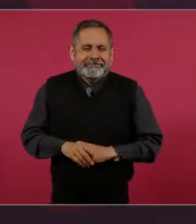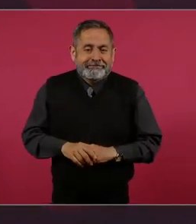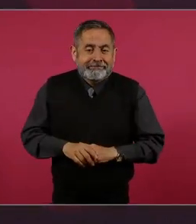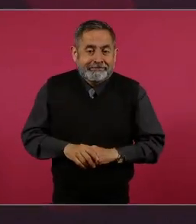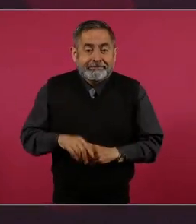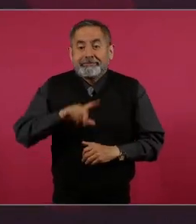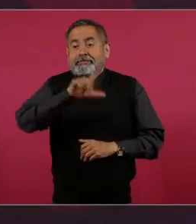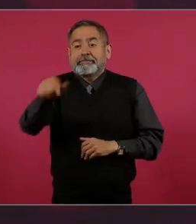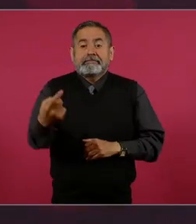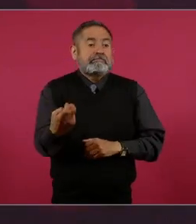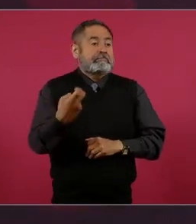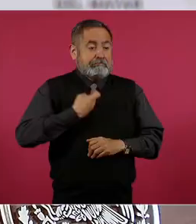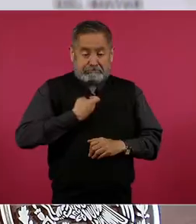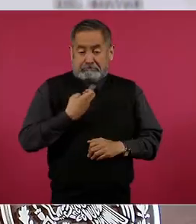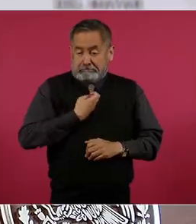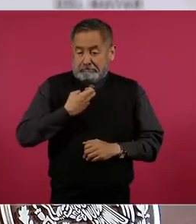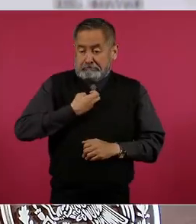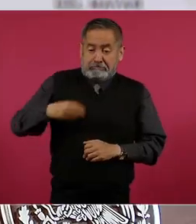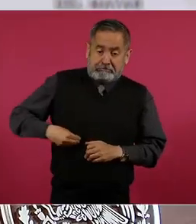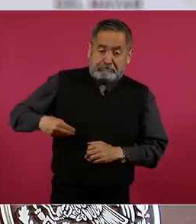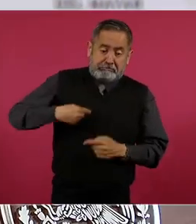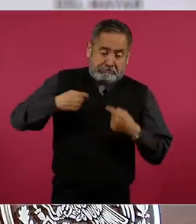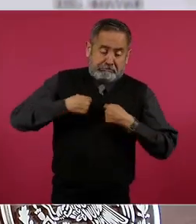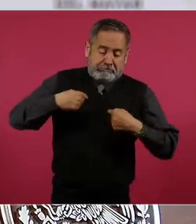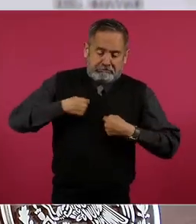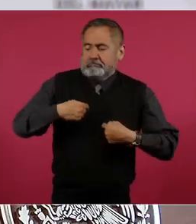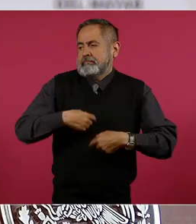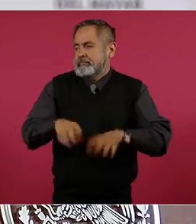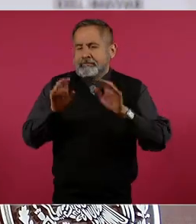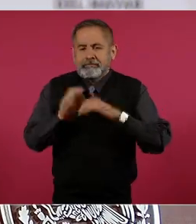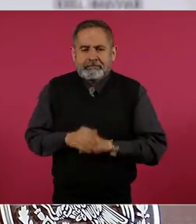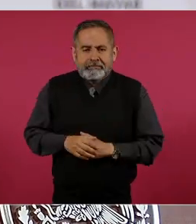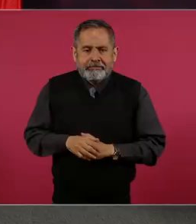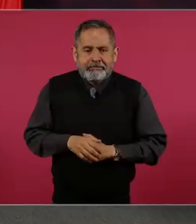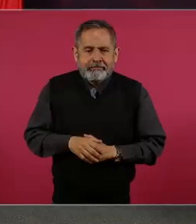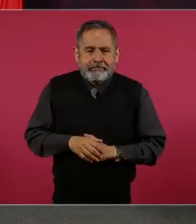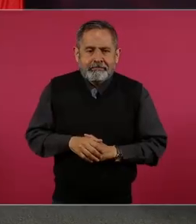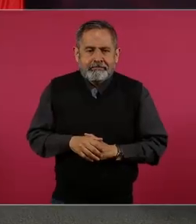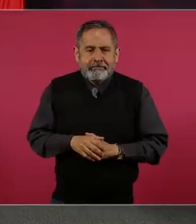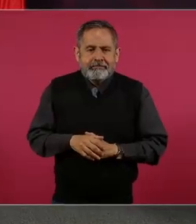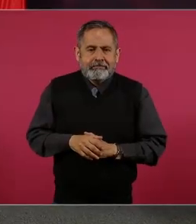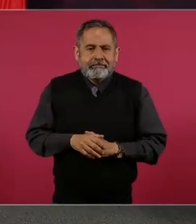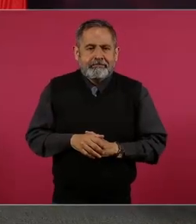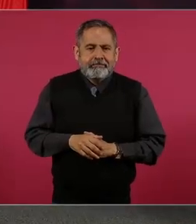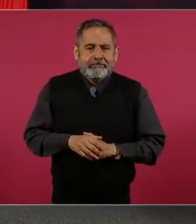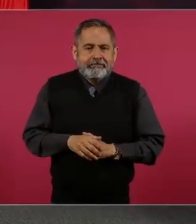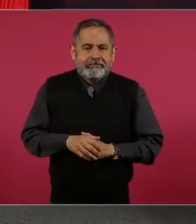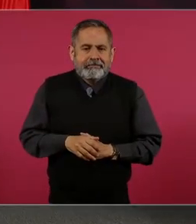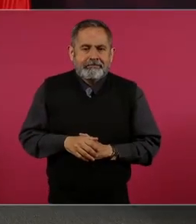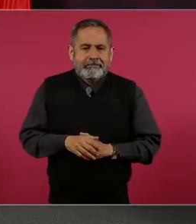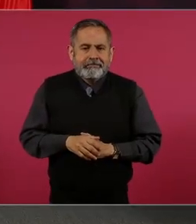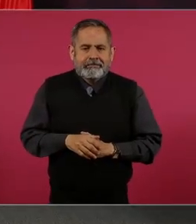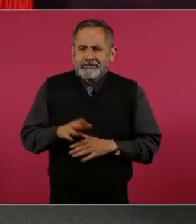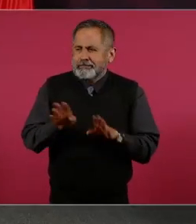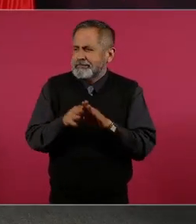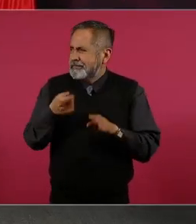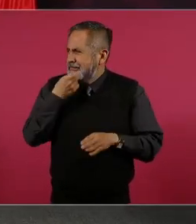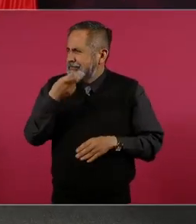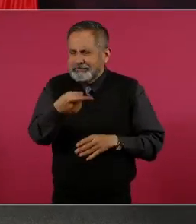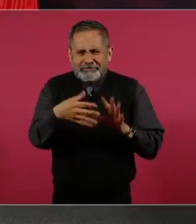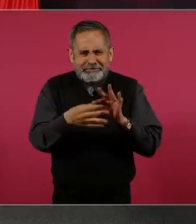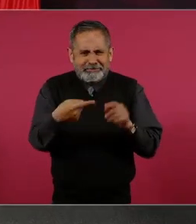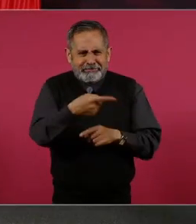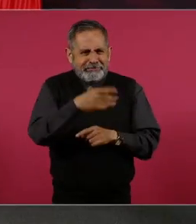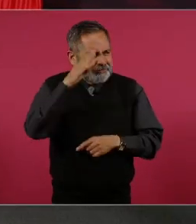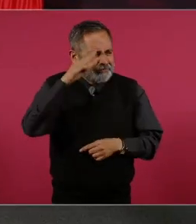después me dicen la culpa a mí de todo, ya no le dicen, ¿cómo le dicen